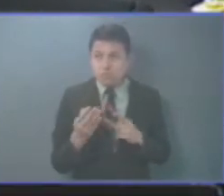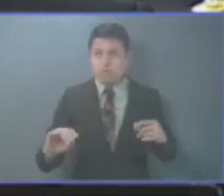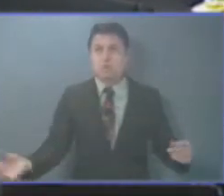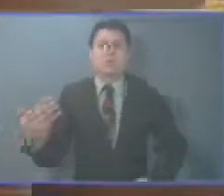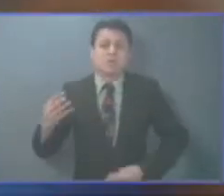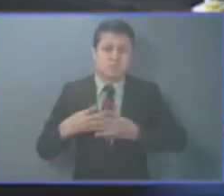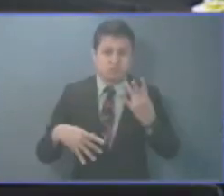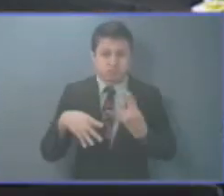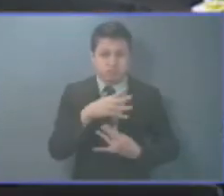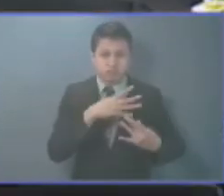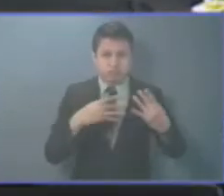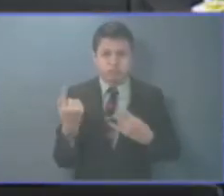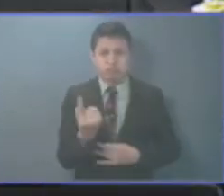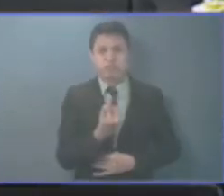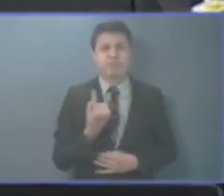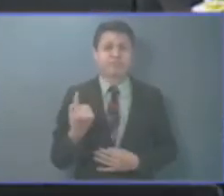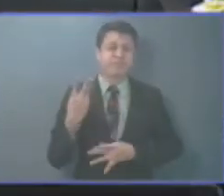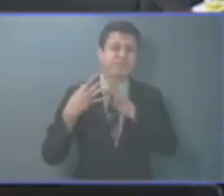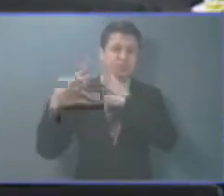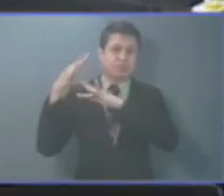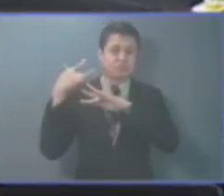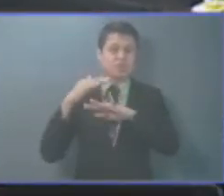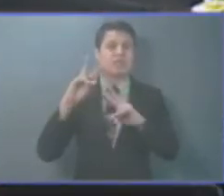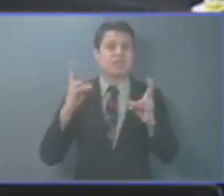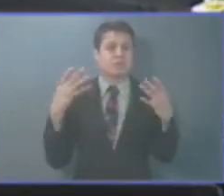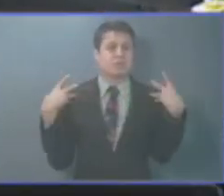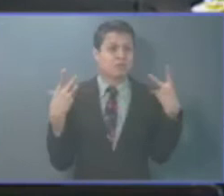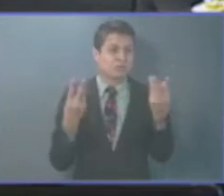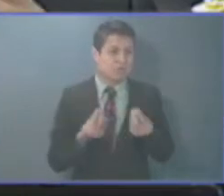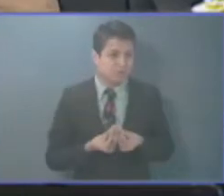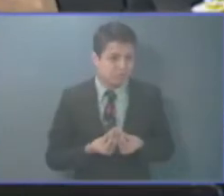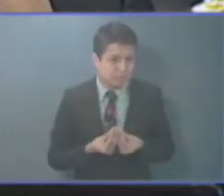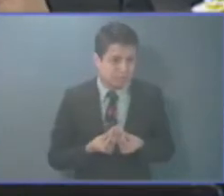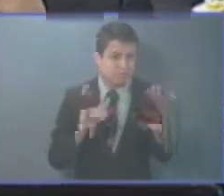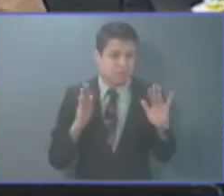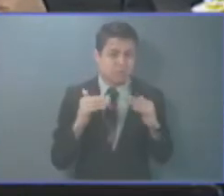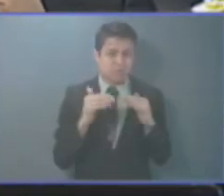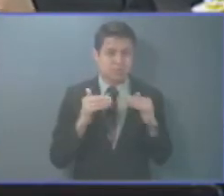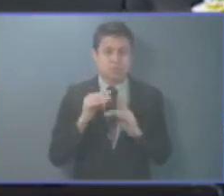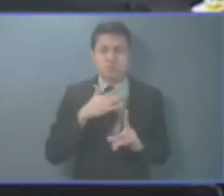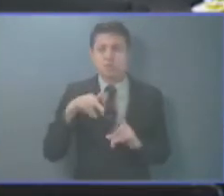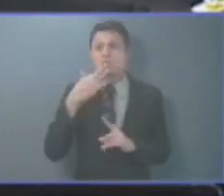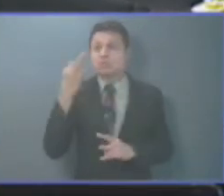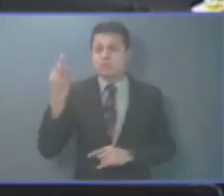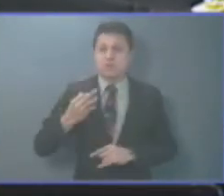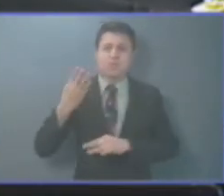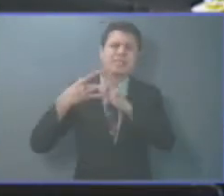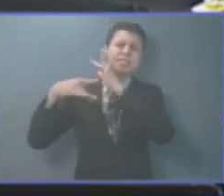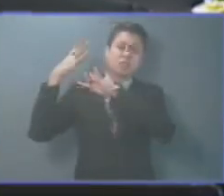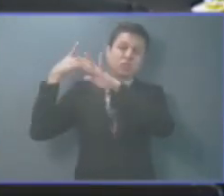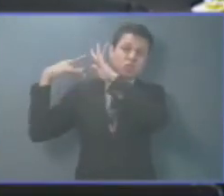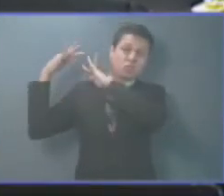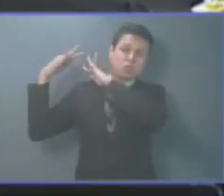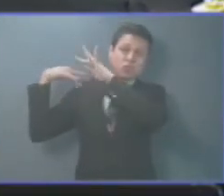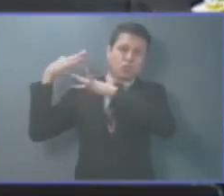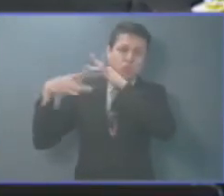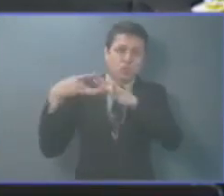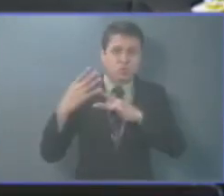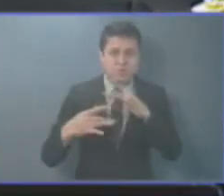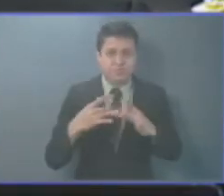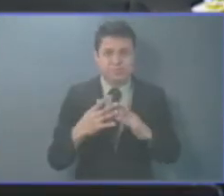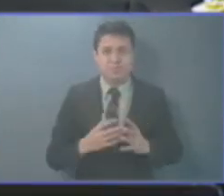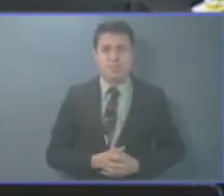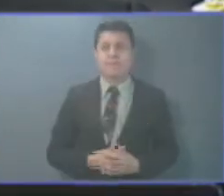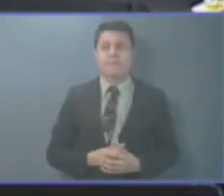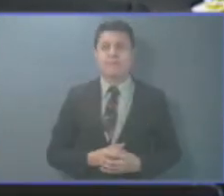antropología. Es un hecho sociológico, pero también es un hecho histórico. Y